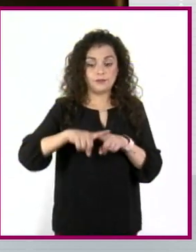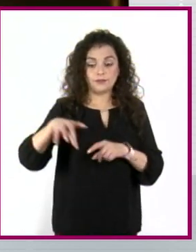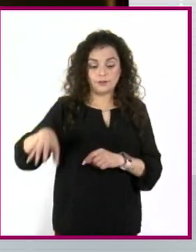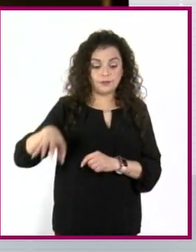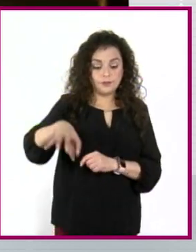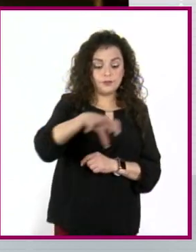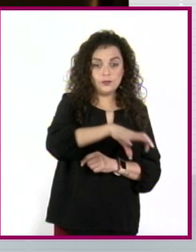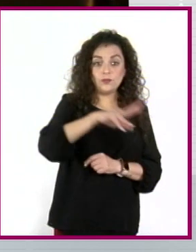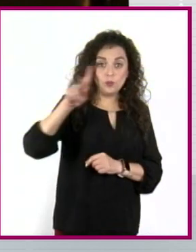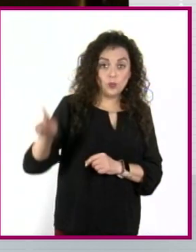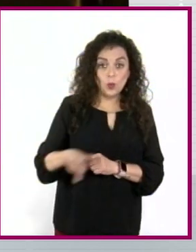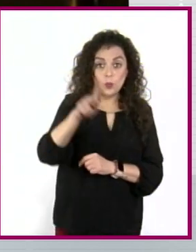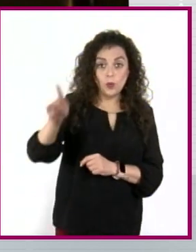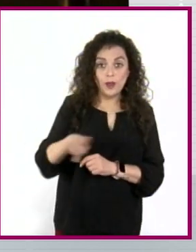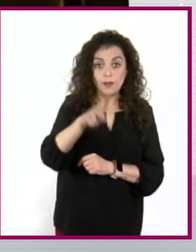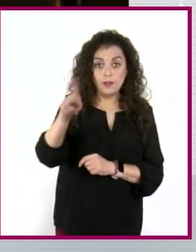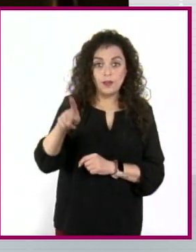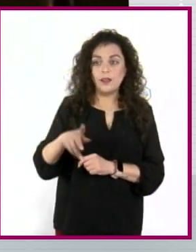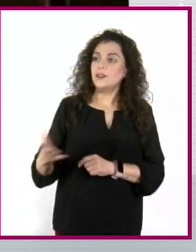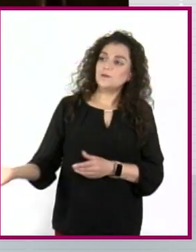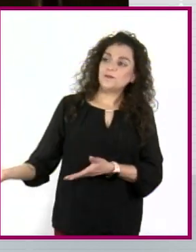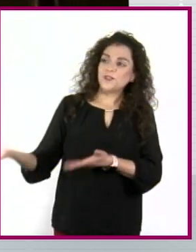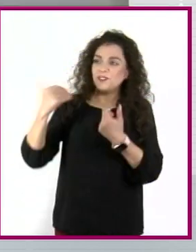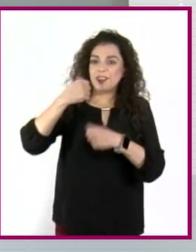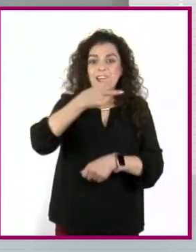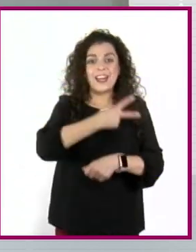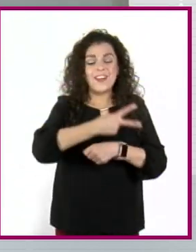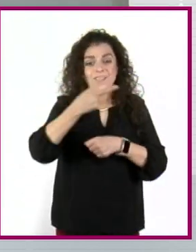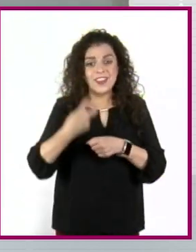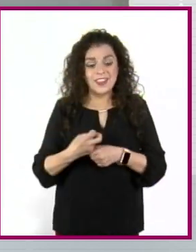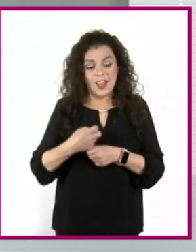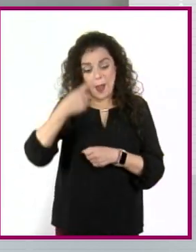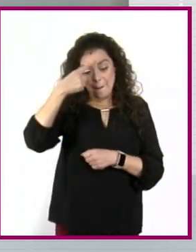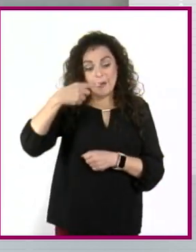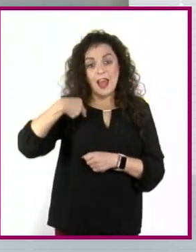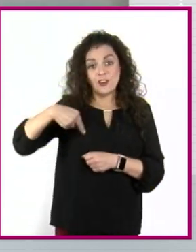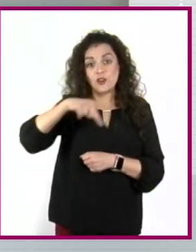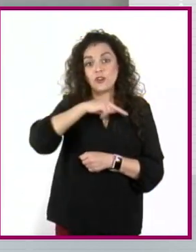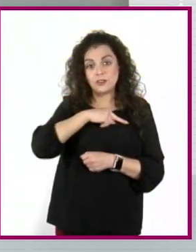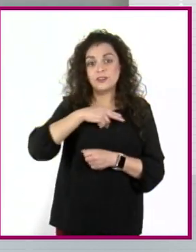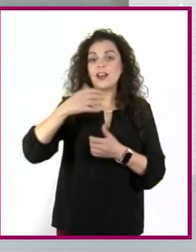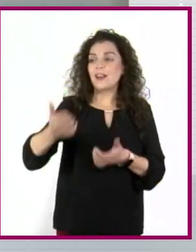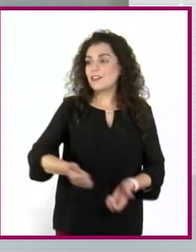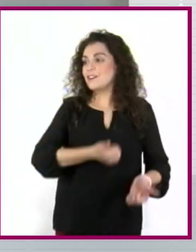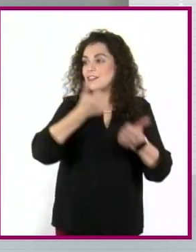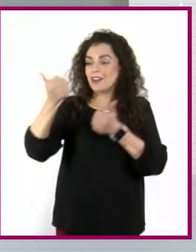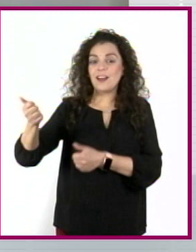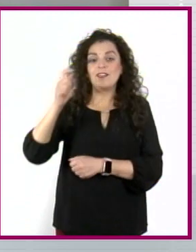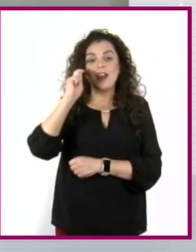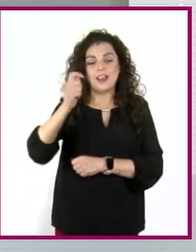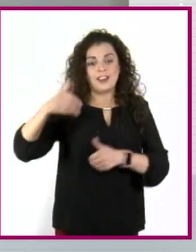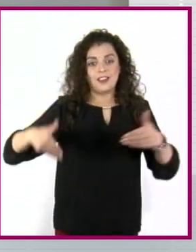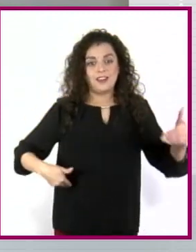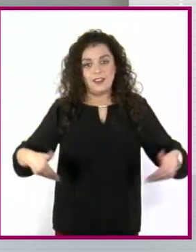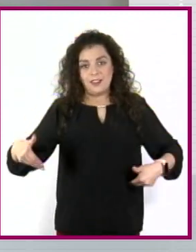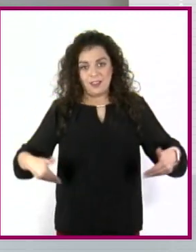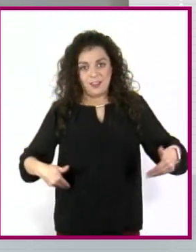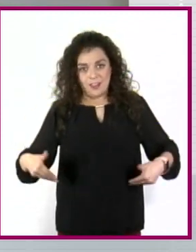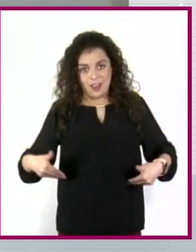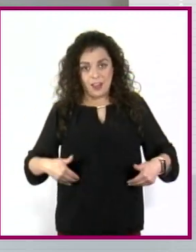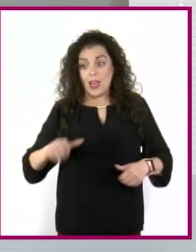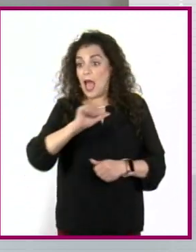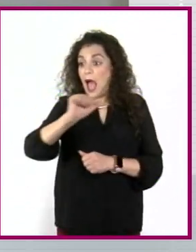pueblos, los invitaban precisamente a llevar las obras, no solo a las otras